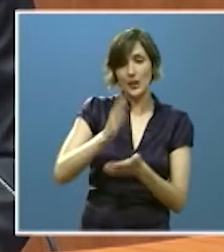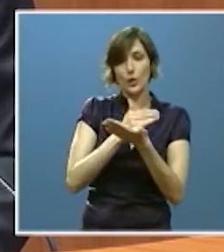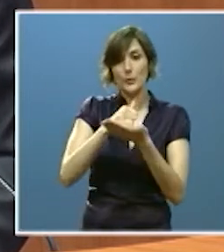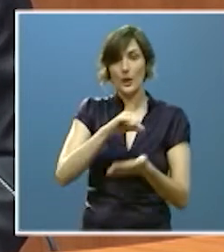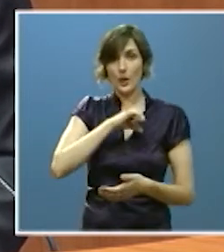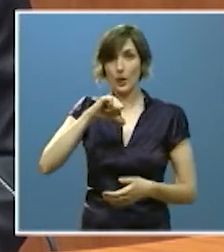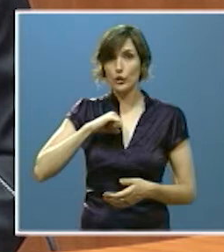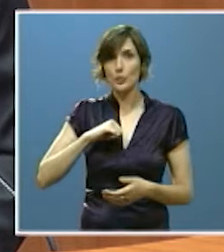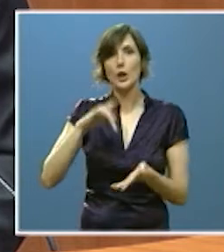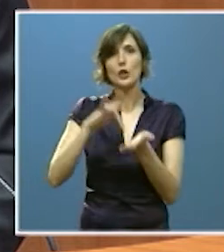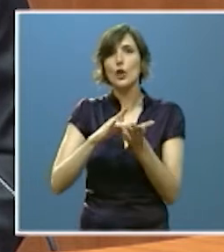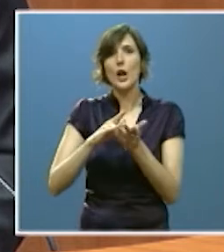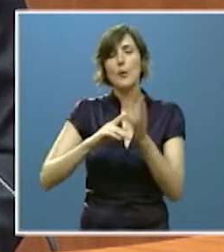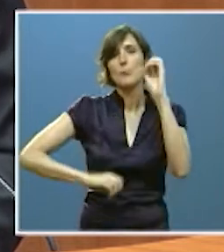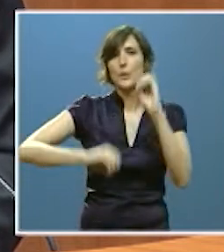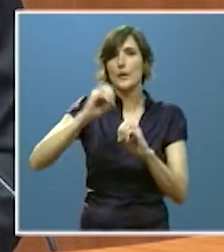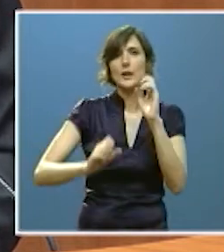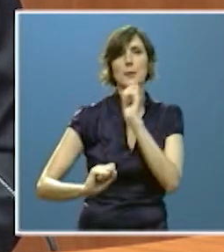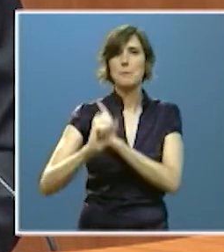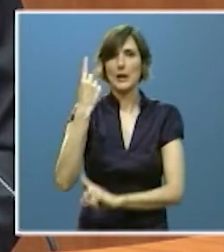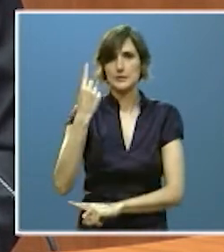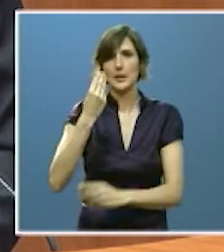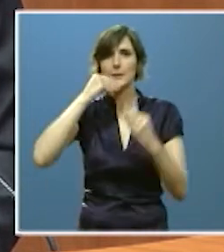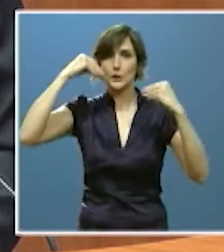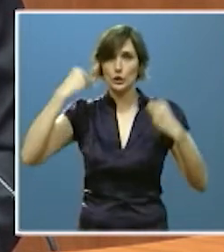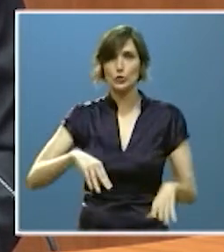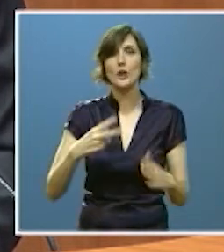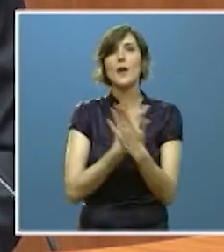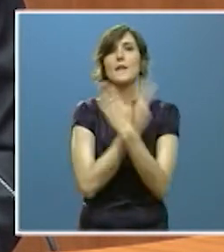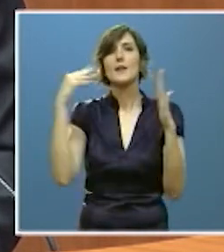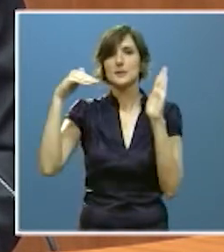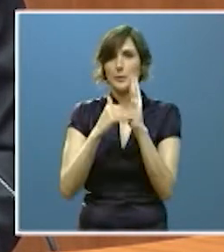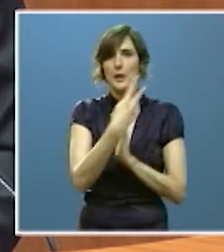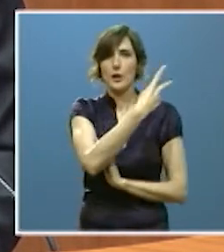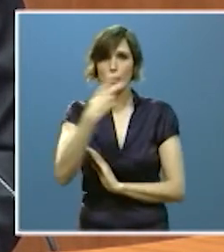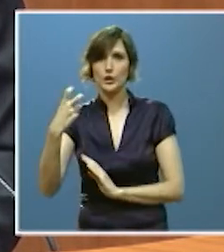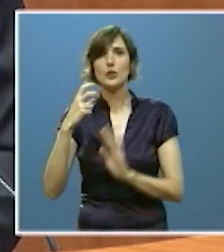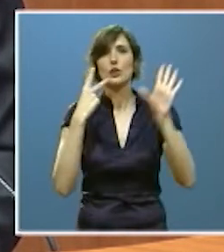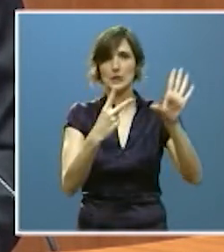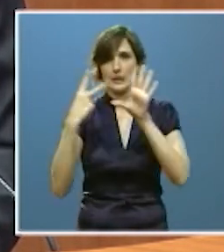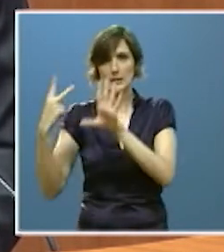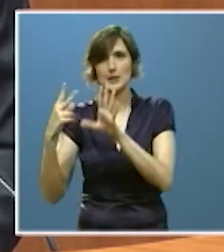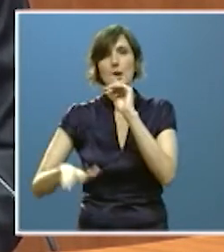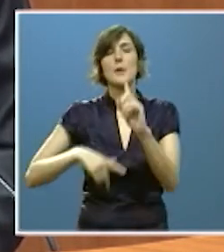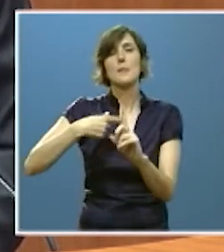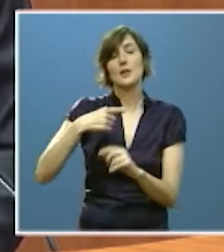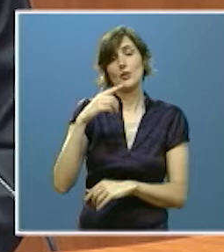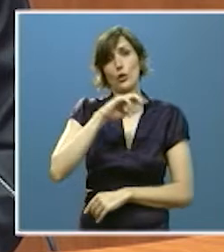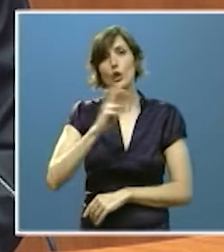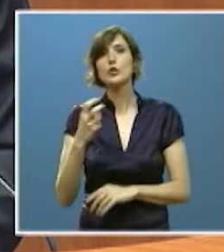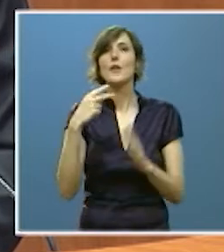cifras de exportaciones más altas de su historia, 17.277 y 16